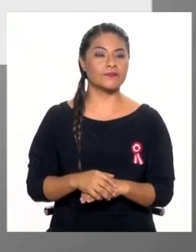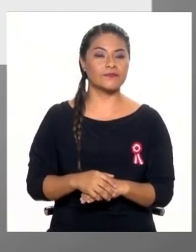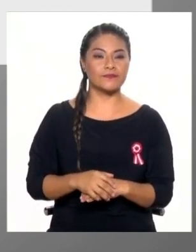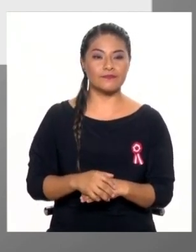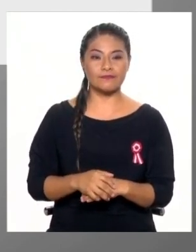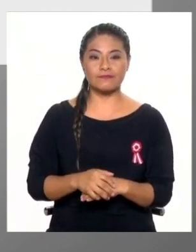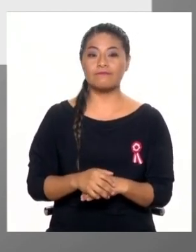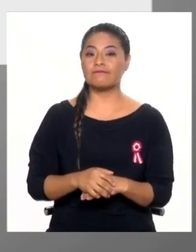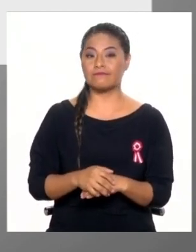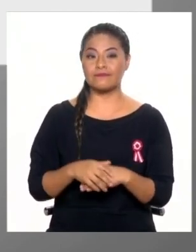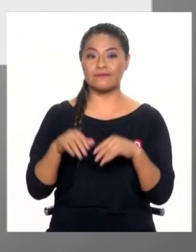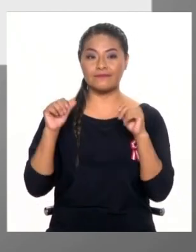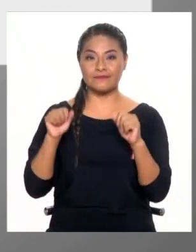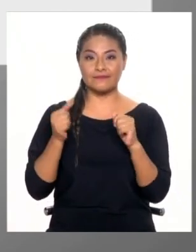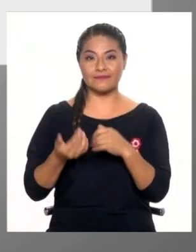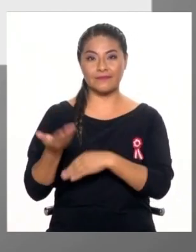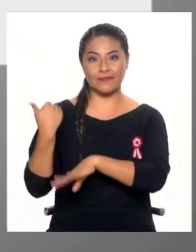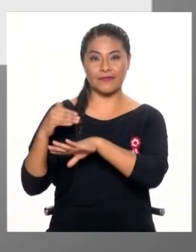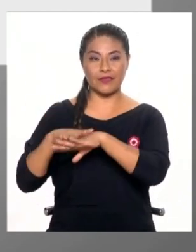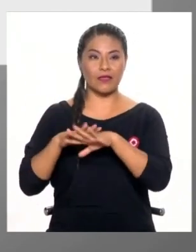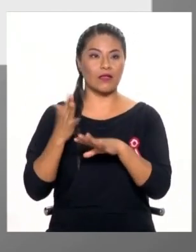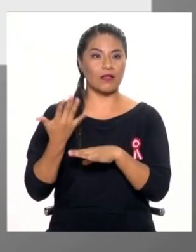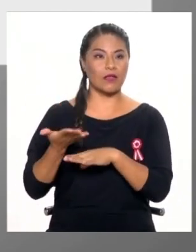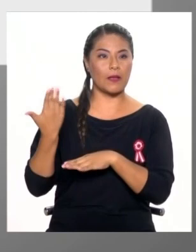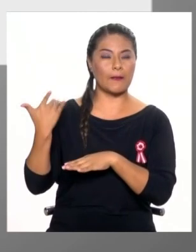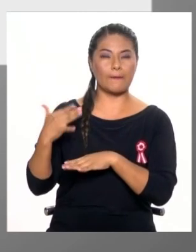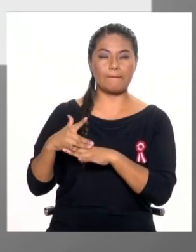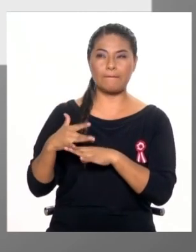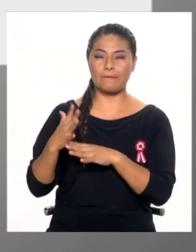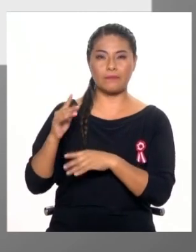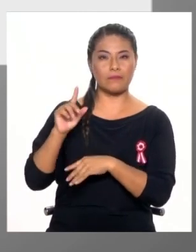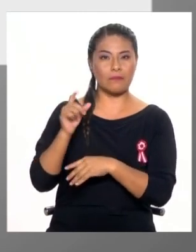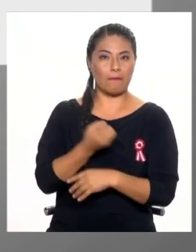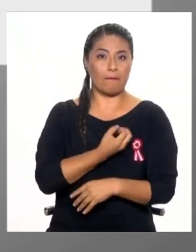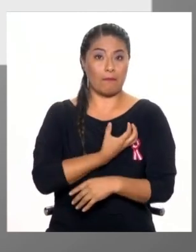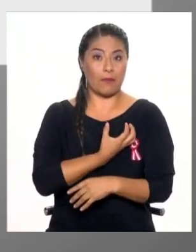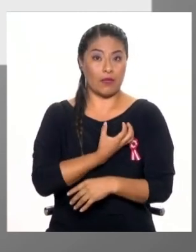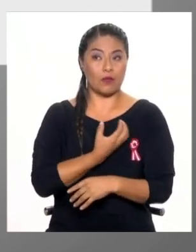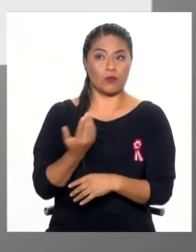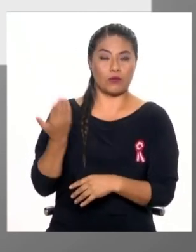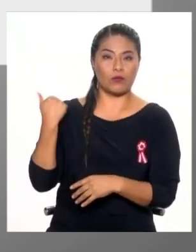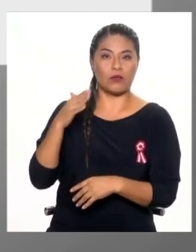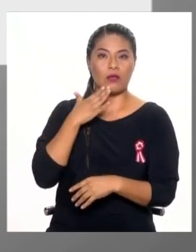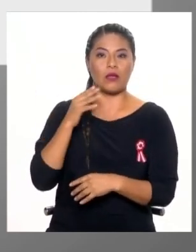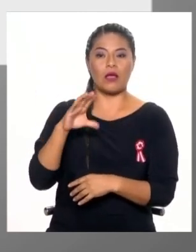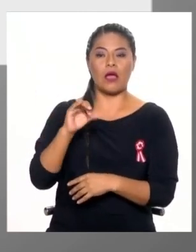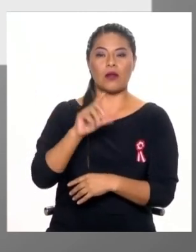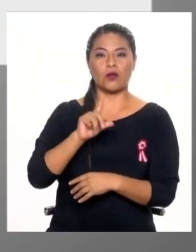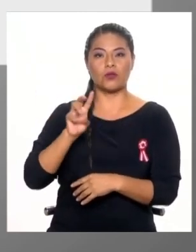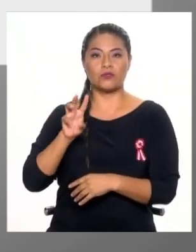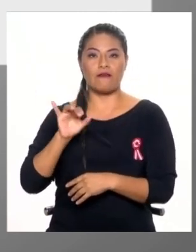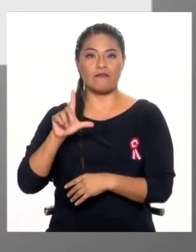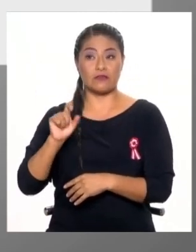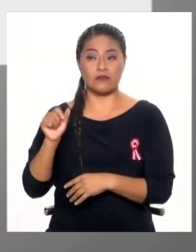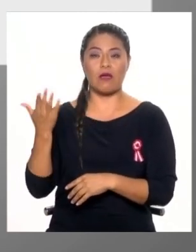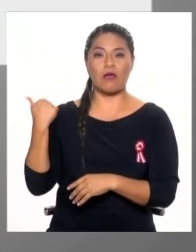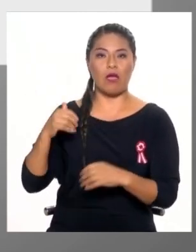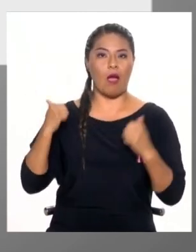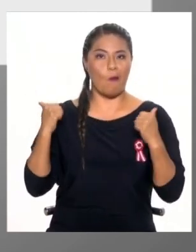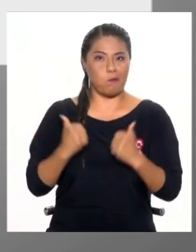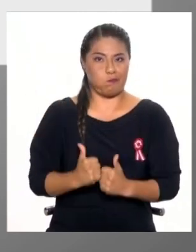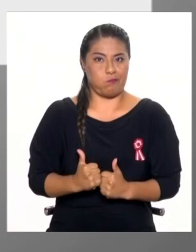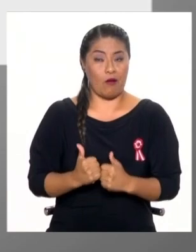relacionado con una situación que se dio hace meses atrás, en el mes de mayo, este señor Carlos Viz, un abogado, en un arranque